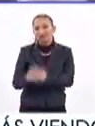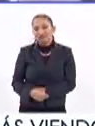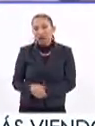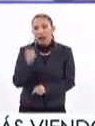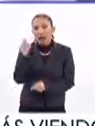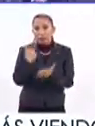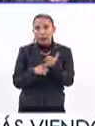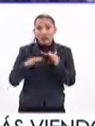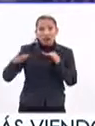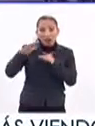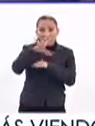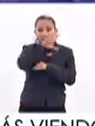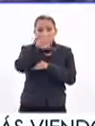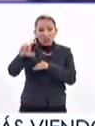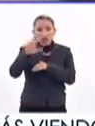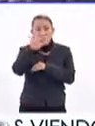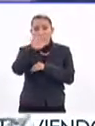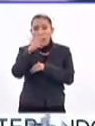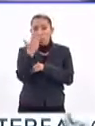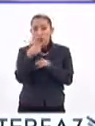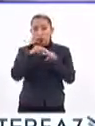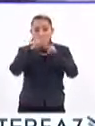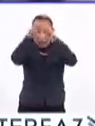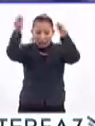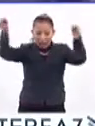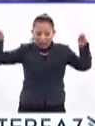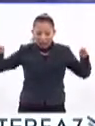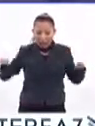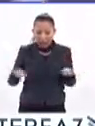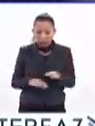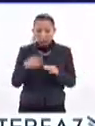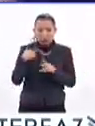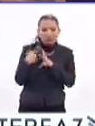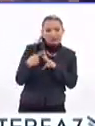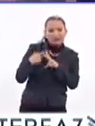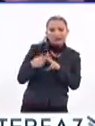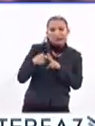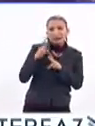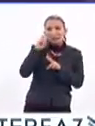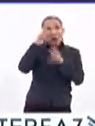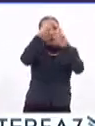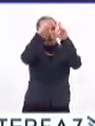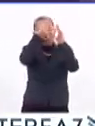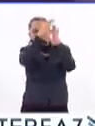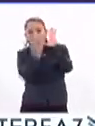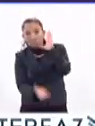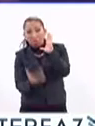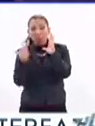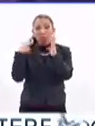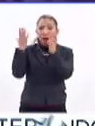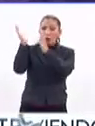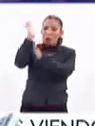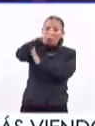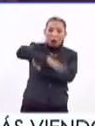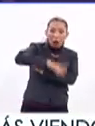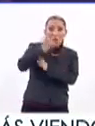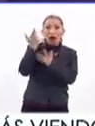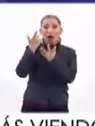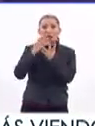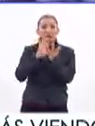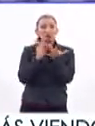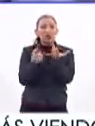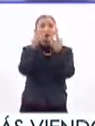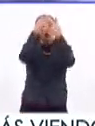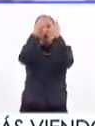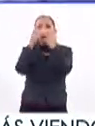Dentro de la superficie de 558 metros cuadrados, se contabilizaron pérgolas desprendidas, caída de estantería y plafones,